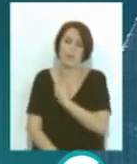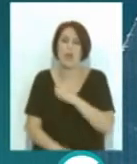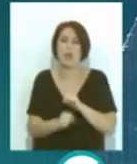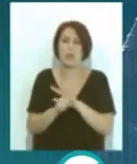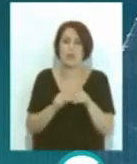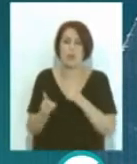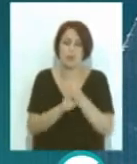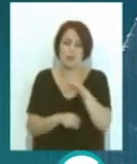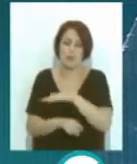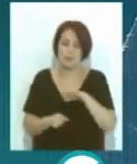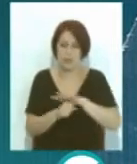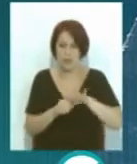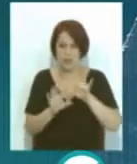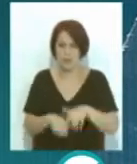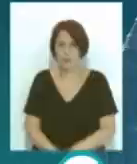en el territorio provincial